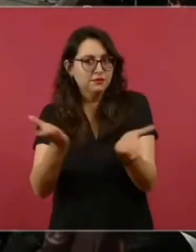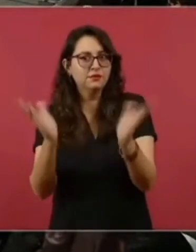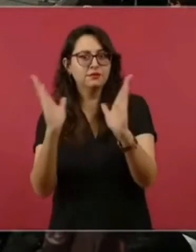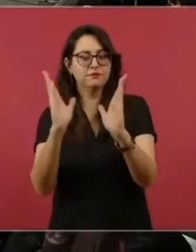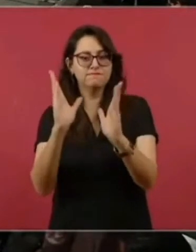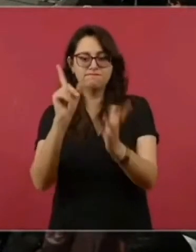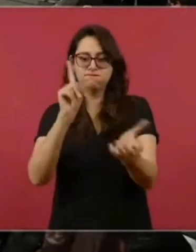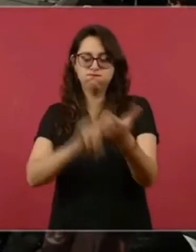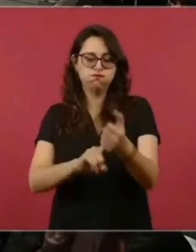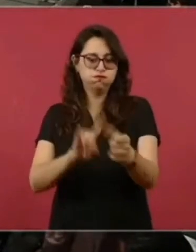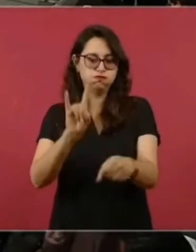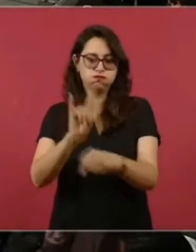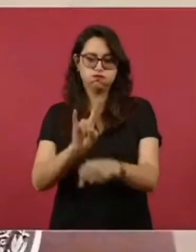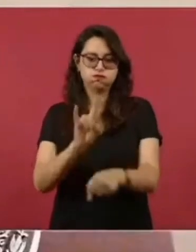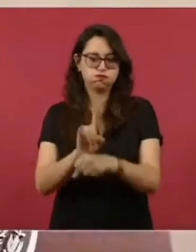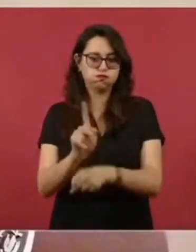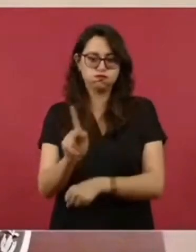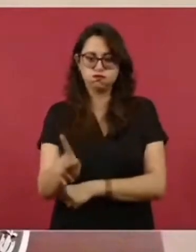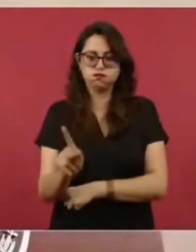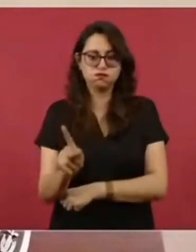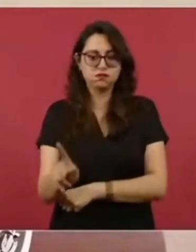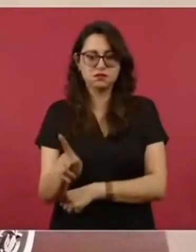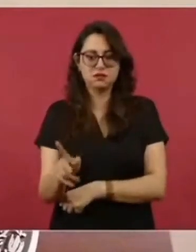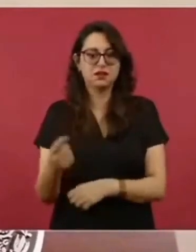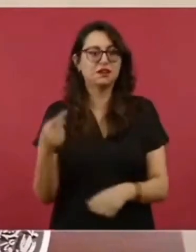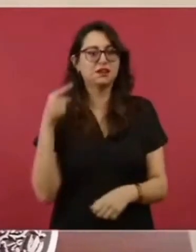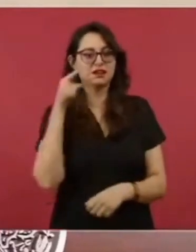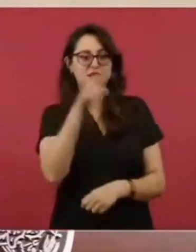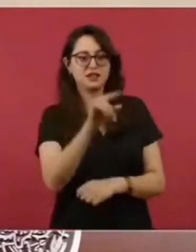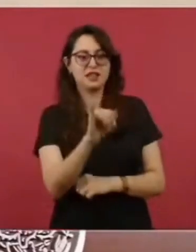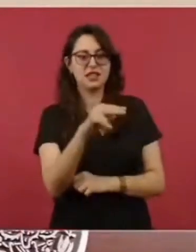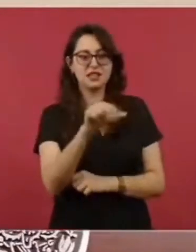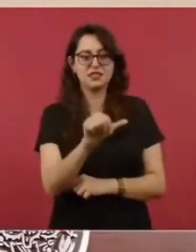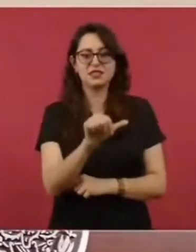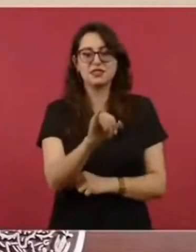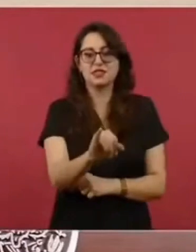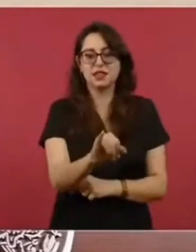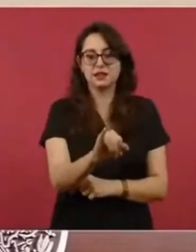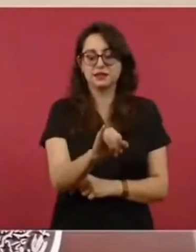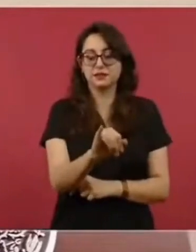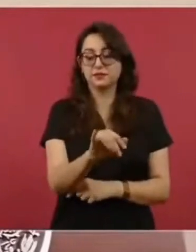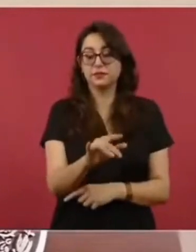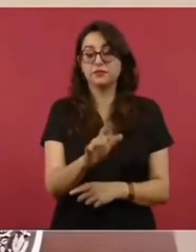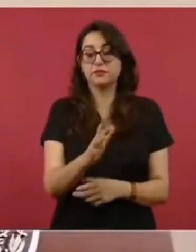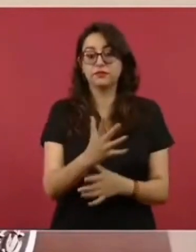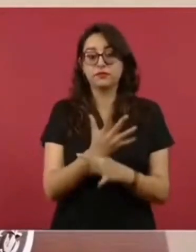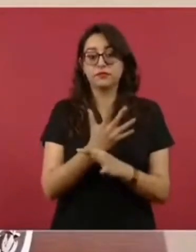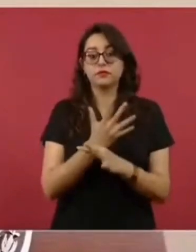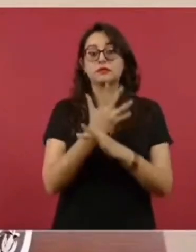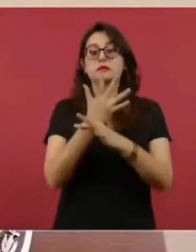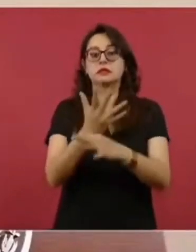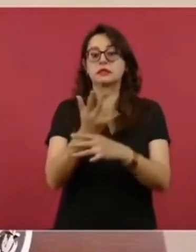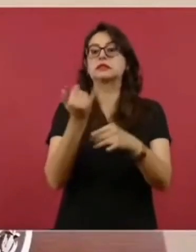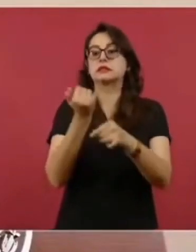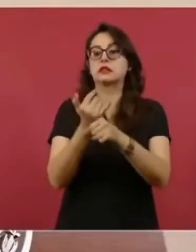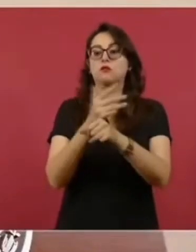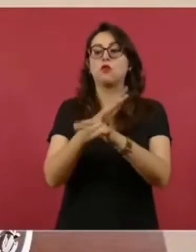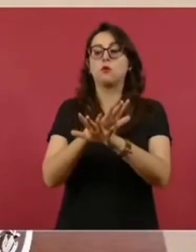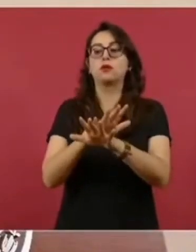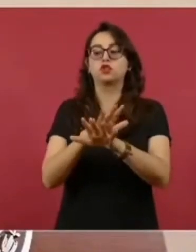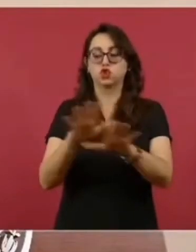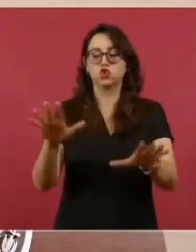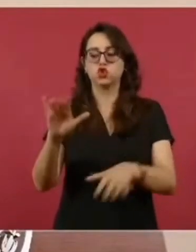una de las primeras medidas que tomaron fue mantener bajo reserva los nombres